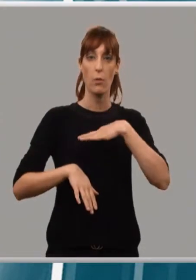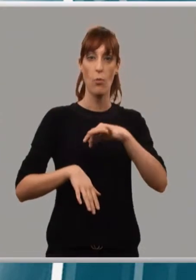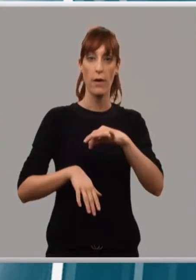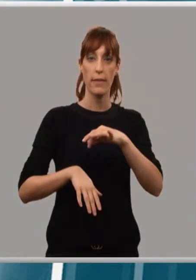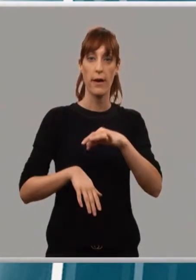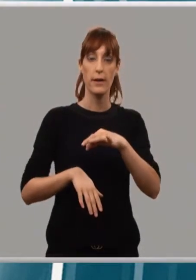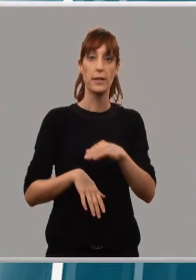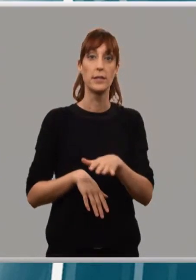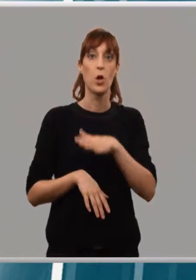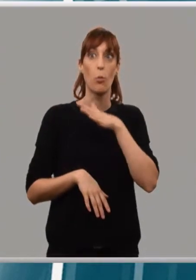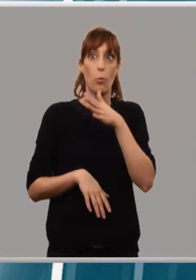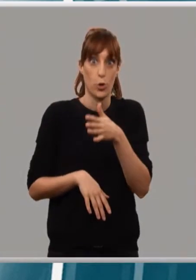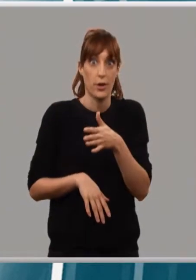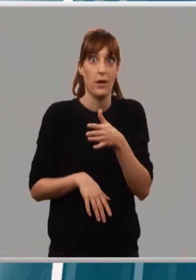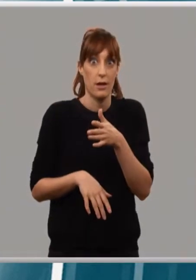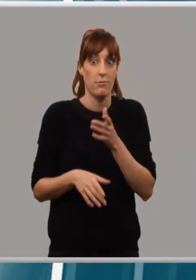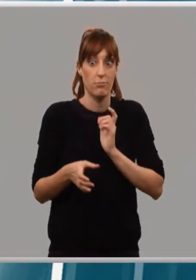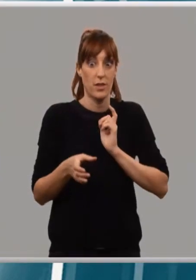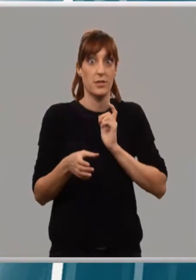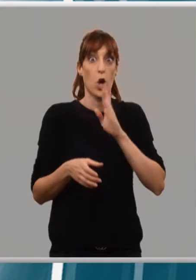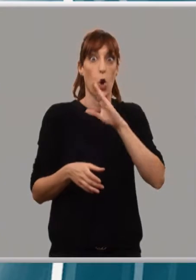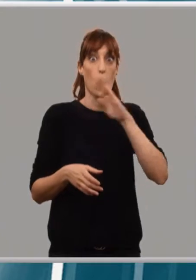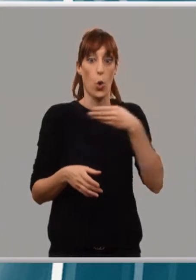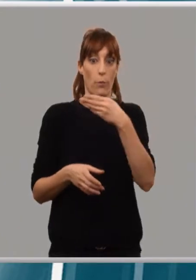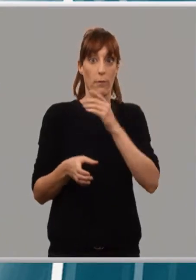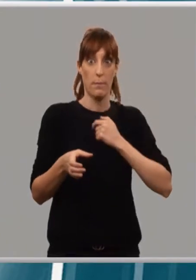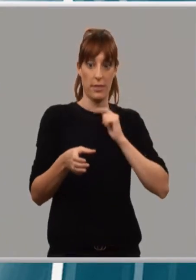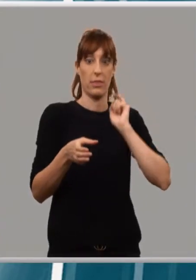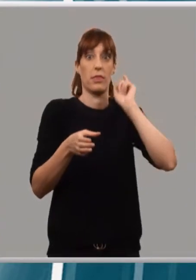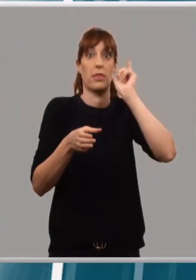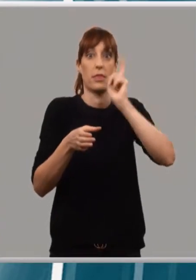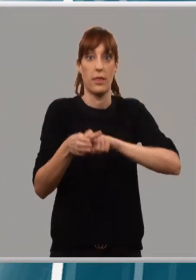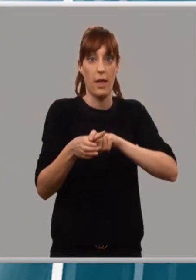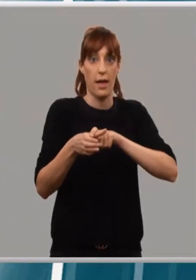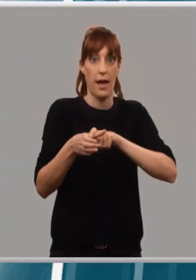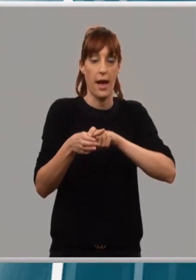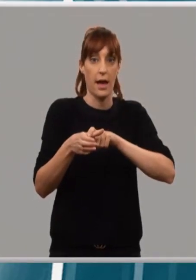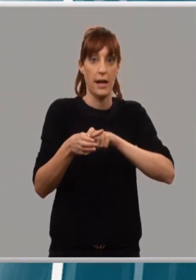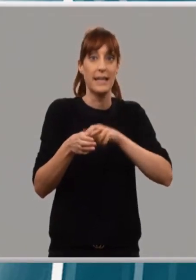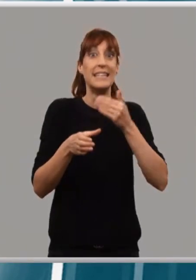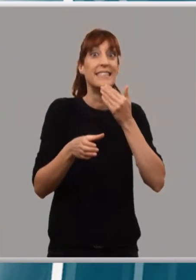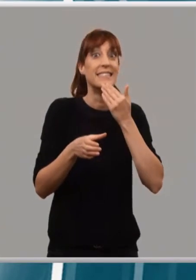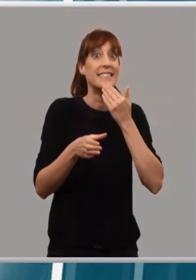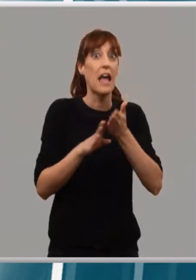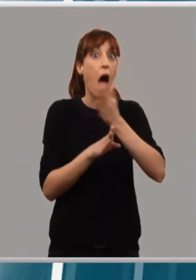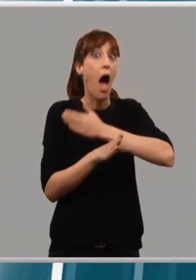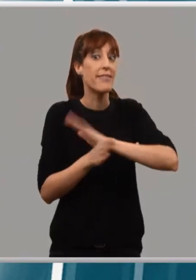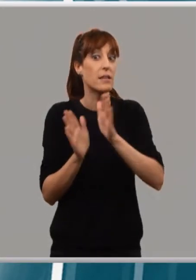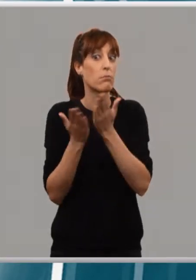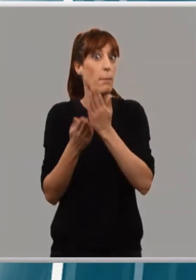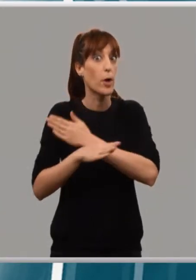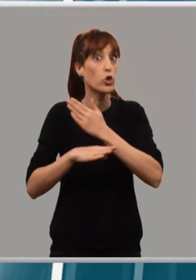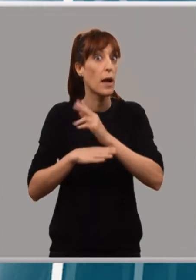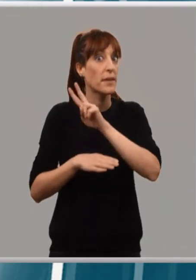participar en esos clubes de lectura siendo socio de cualquiera de las 24 bibliotecas